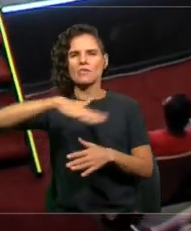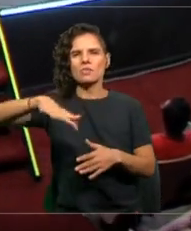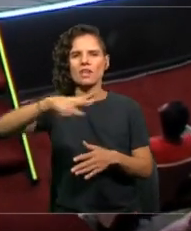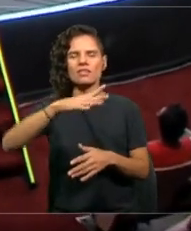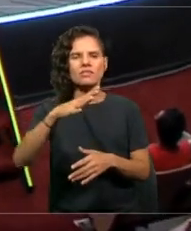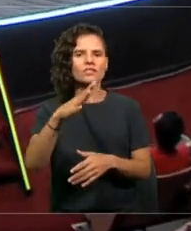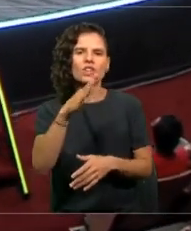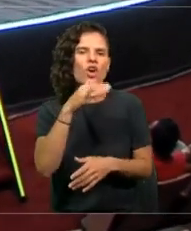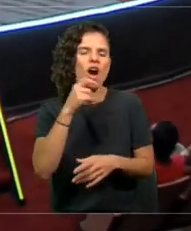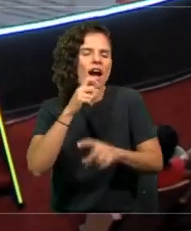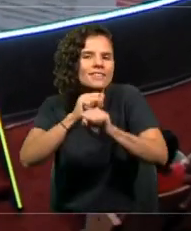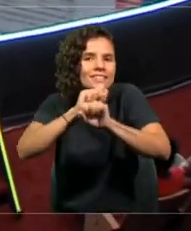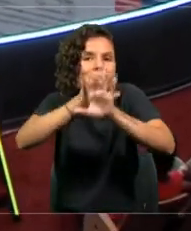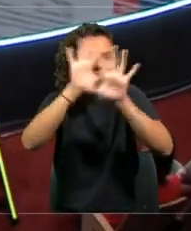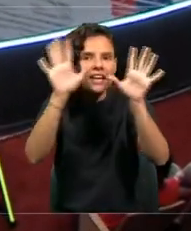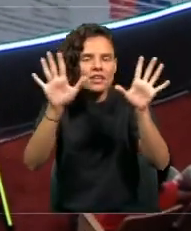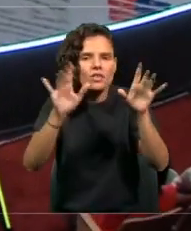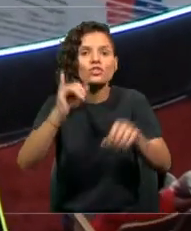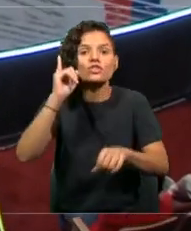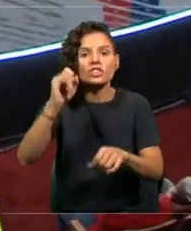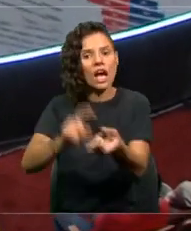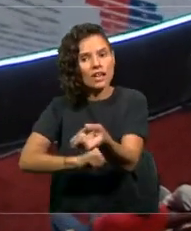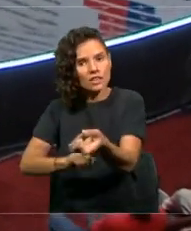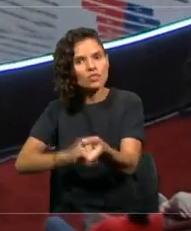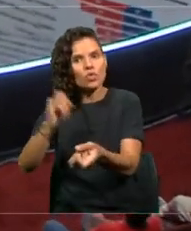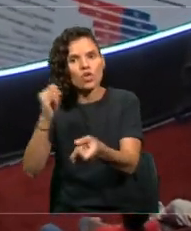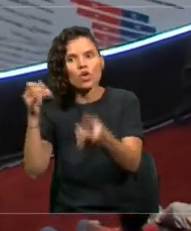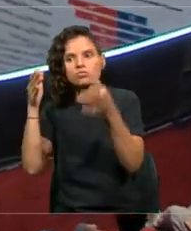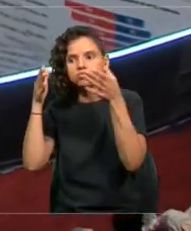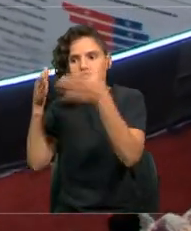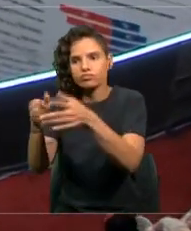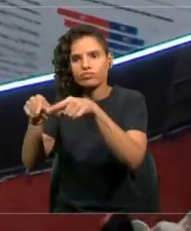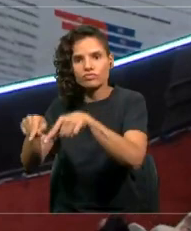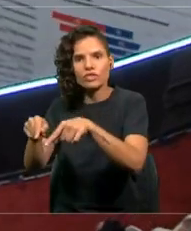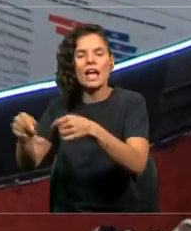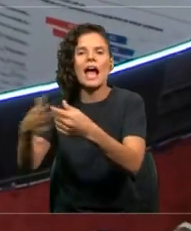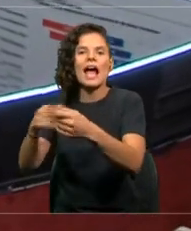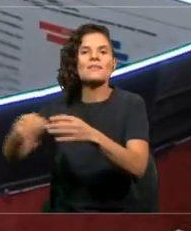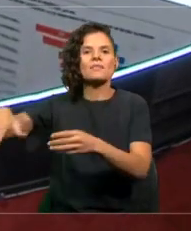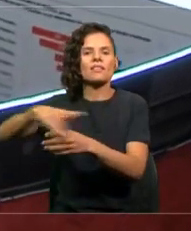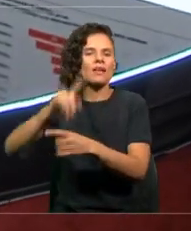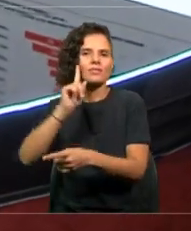Hay conductas proambientales que son totalmente insuficientes. Por ejemplo,